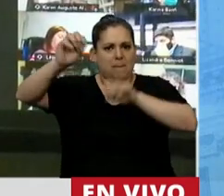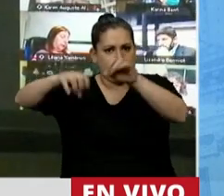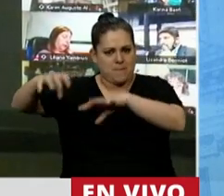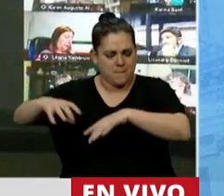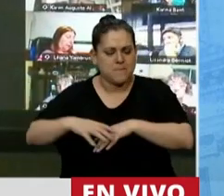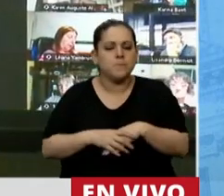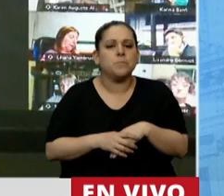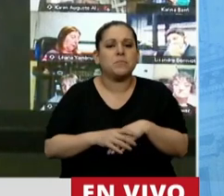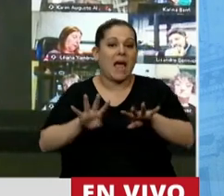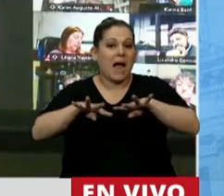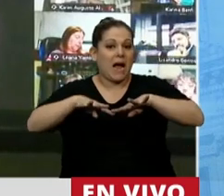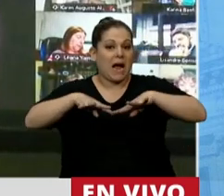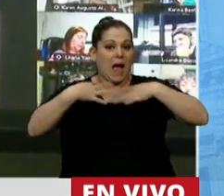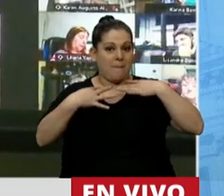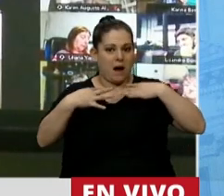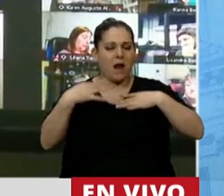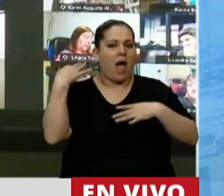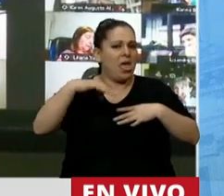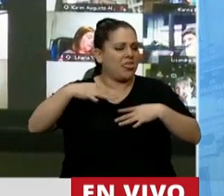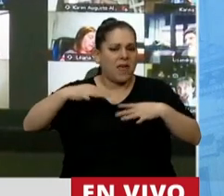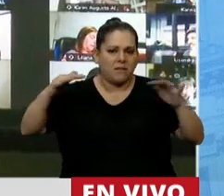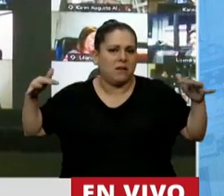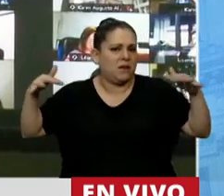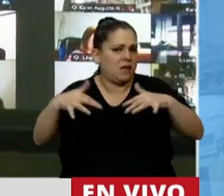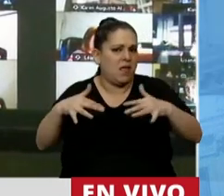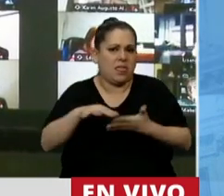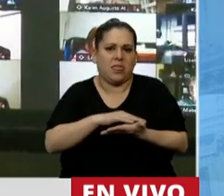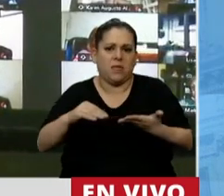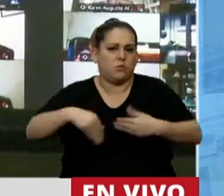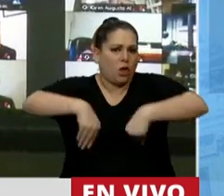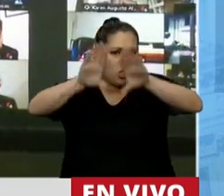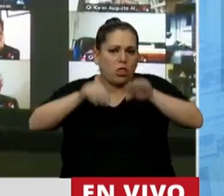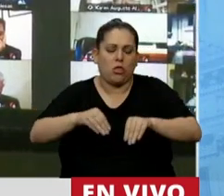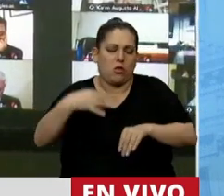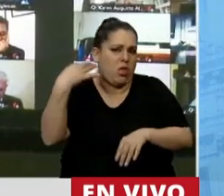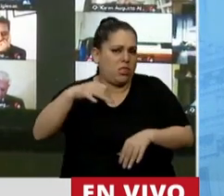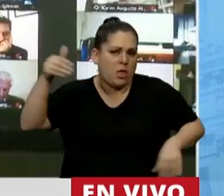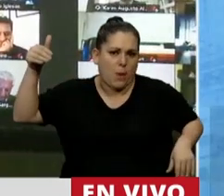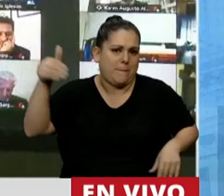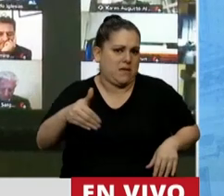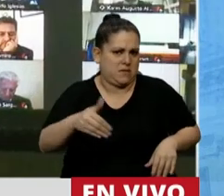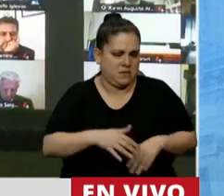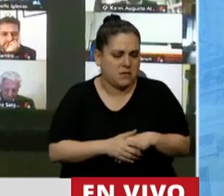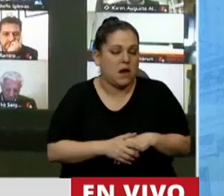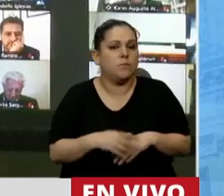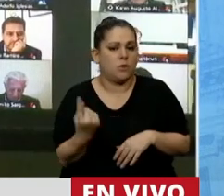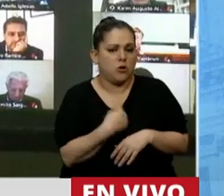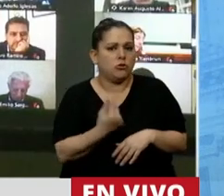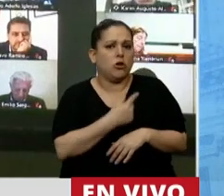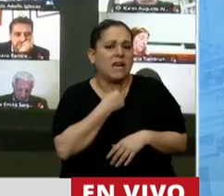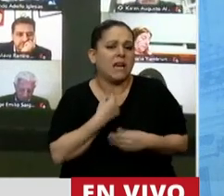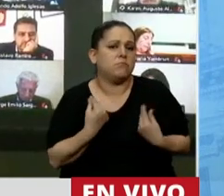En la Cámara tienen que estar todos los diputados, tenemos que sesionar presencialmente. Y lo que nosotros queremos